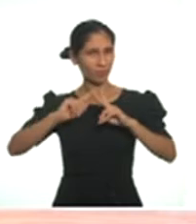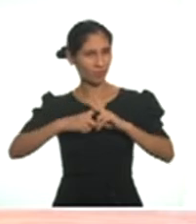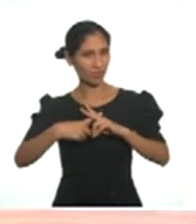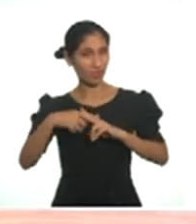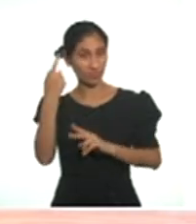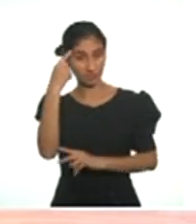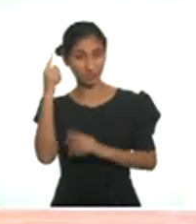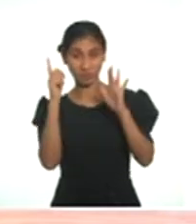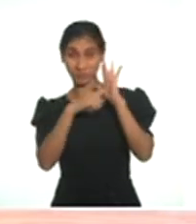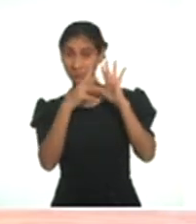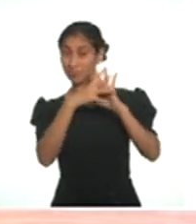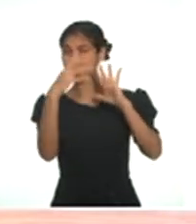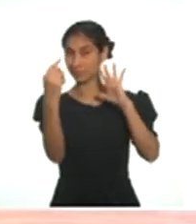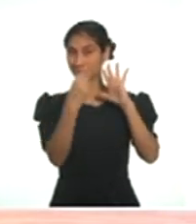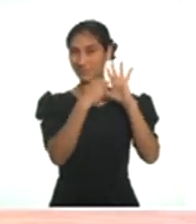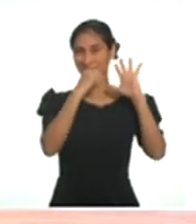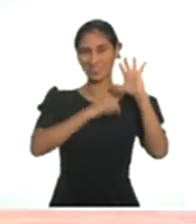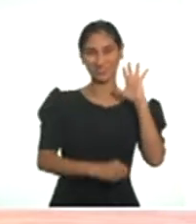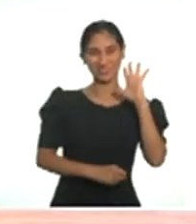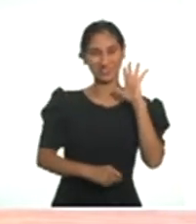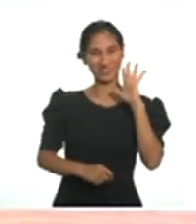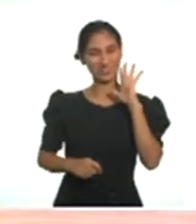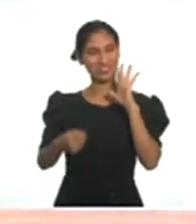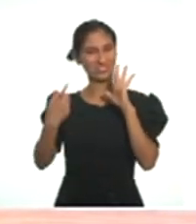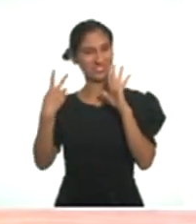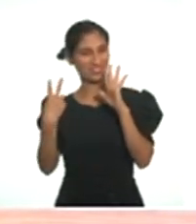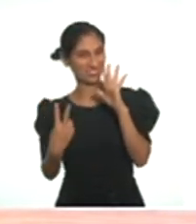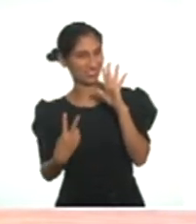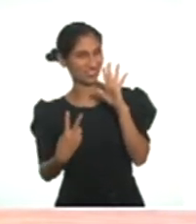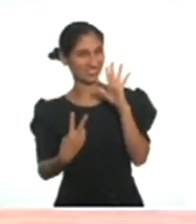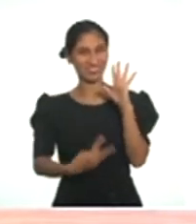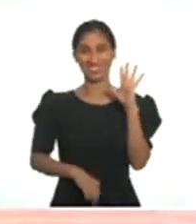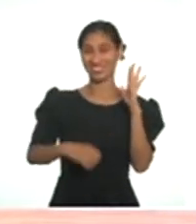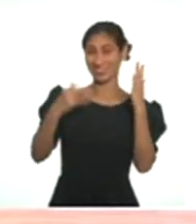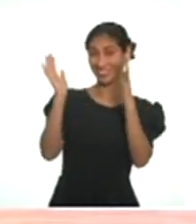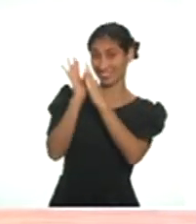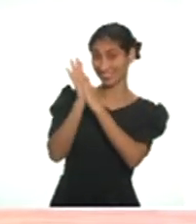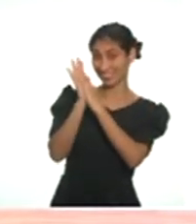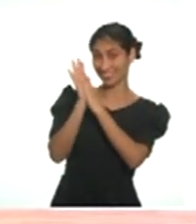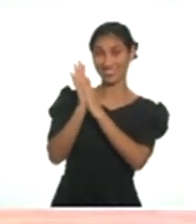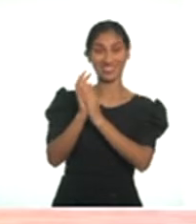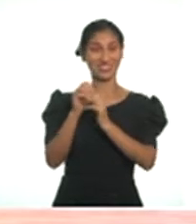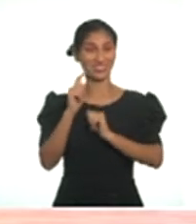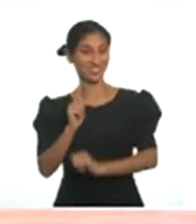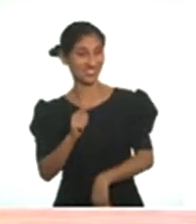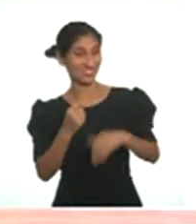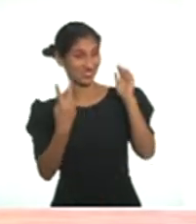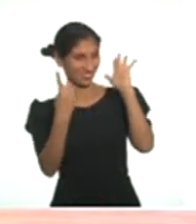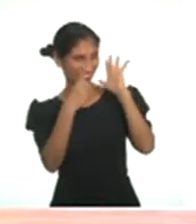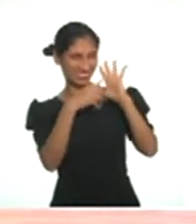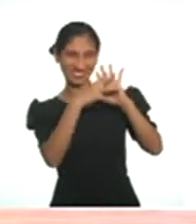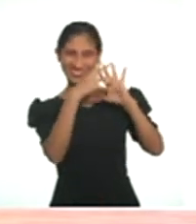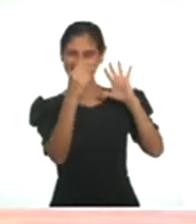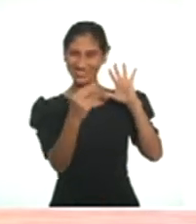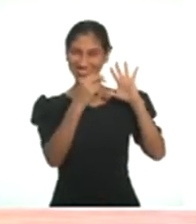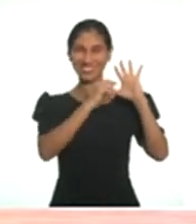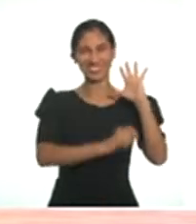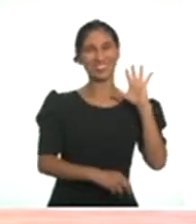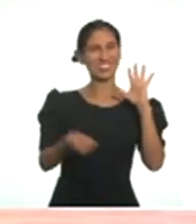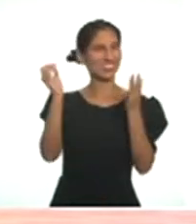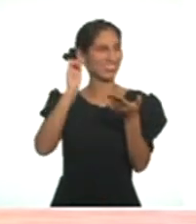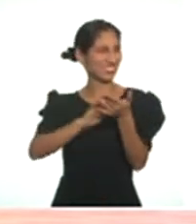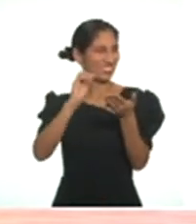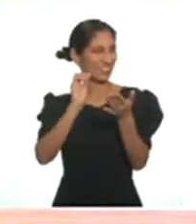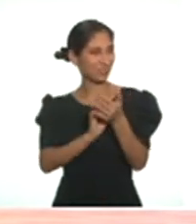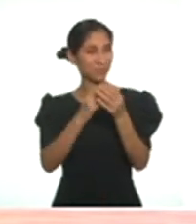empieza así. Pisada. 1, 2, palmada. Golpe. Piso.